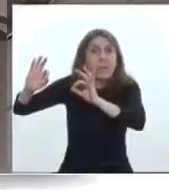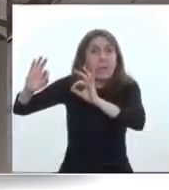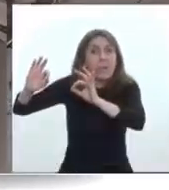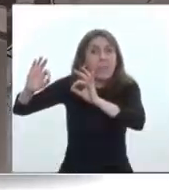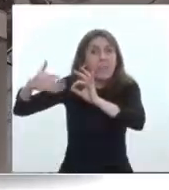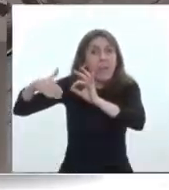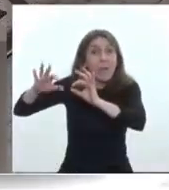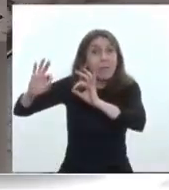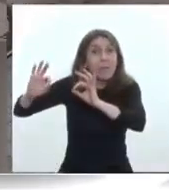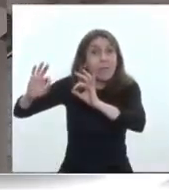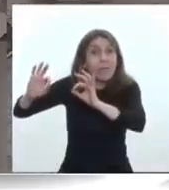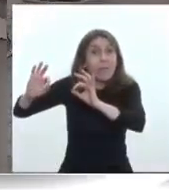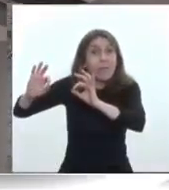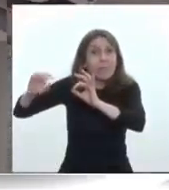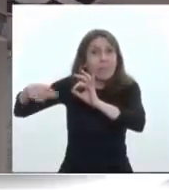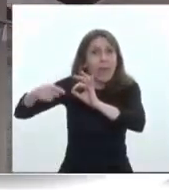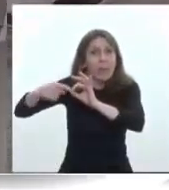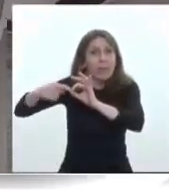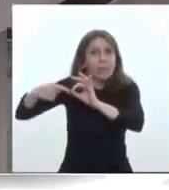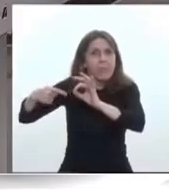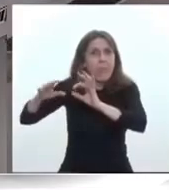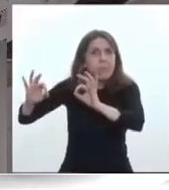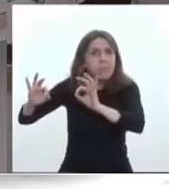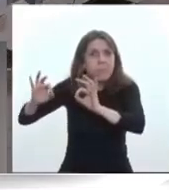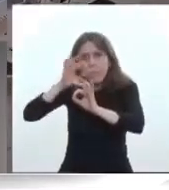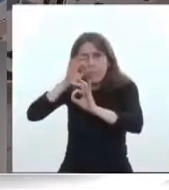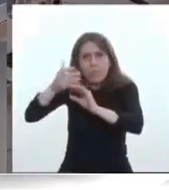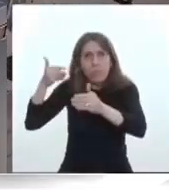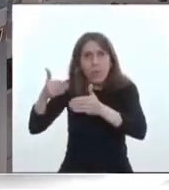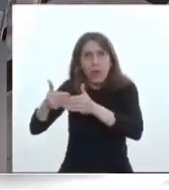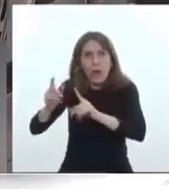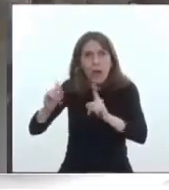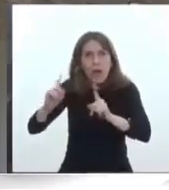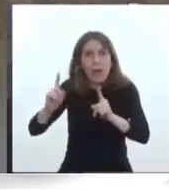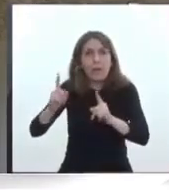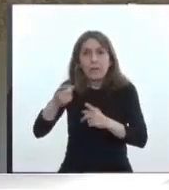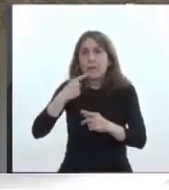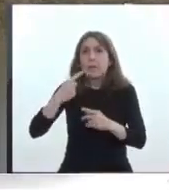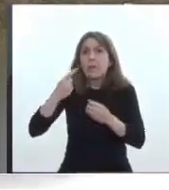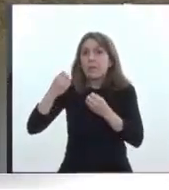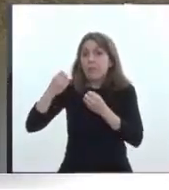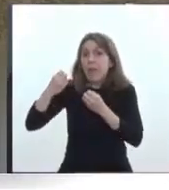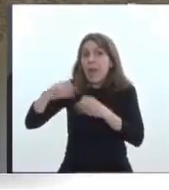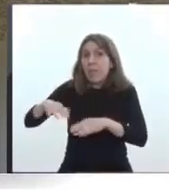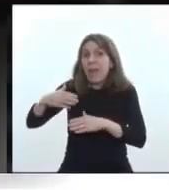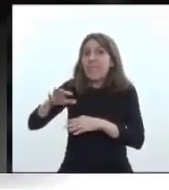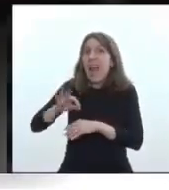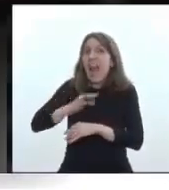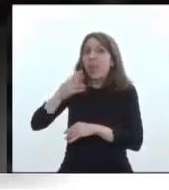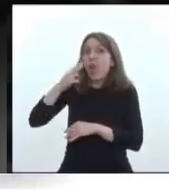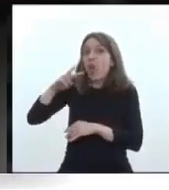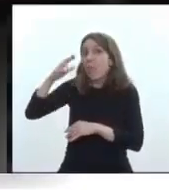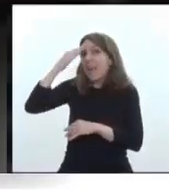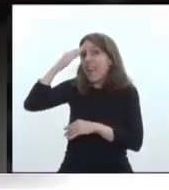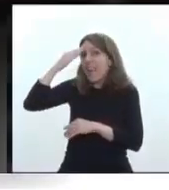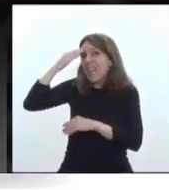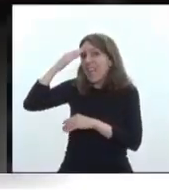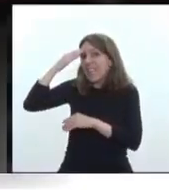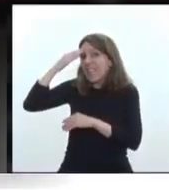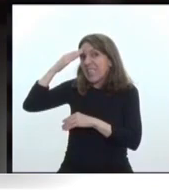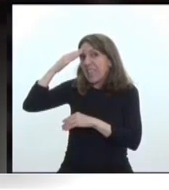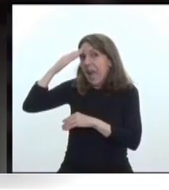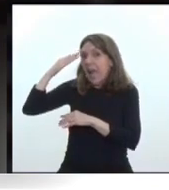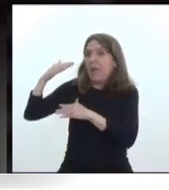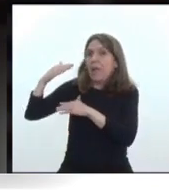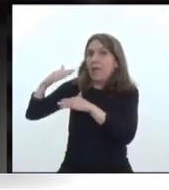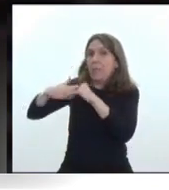inexplicablemente no concluidas nunca, se dejaron de construirlas en el año 2015, cuando llegaron al gobierno,